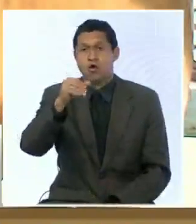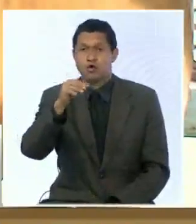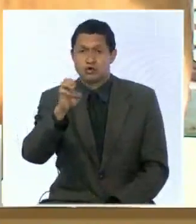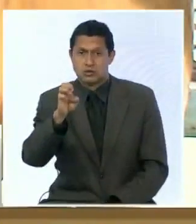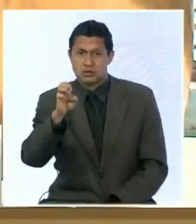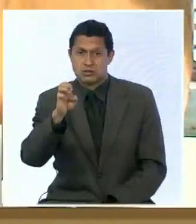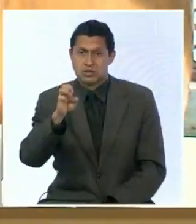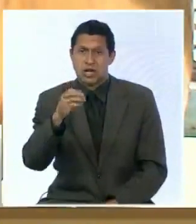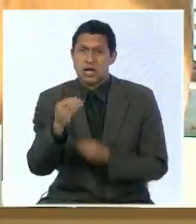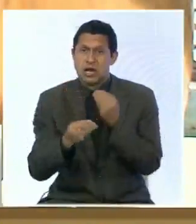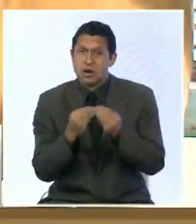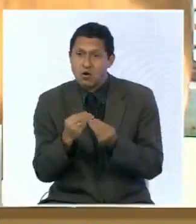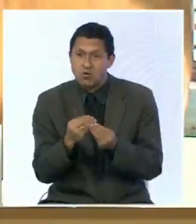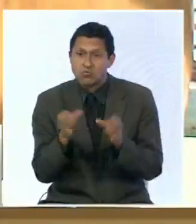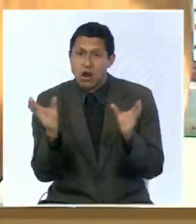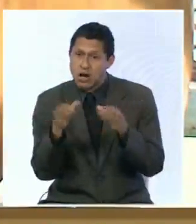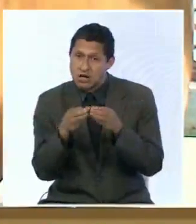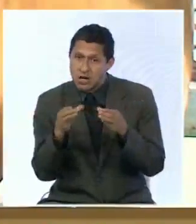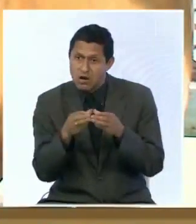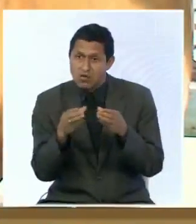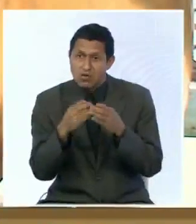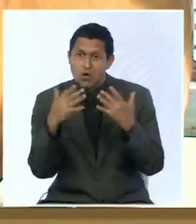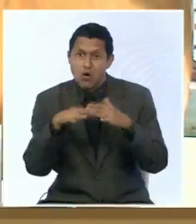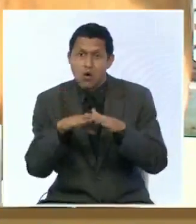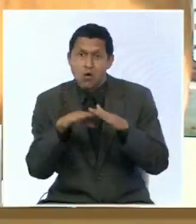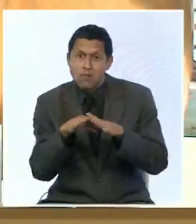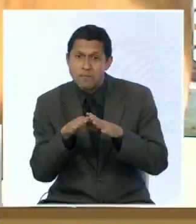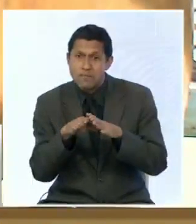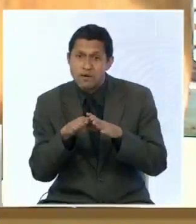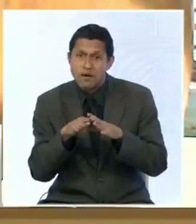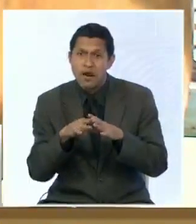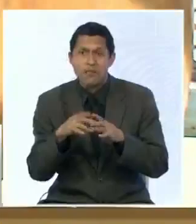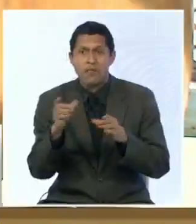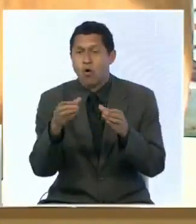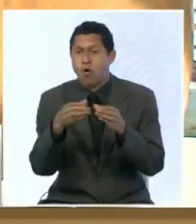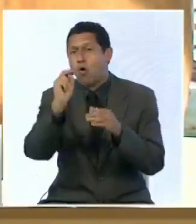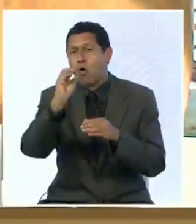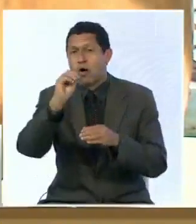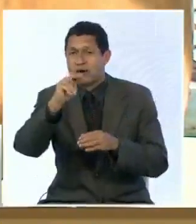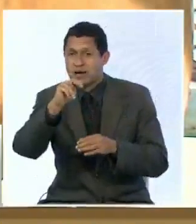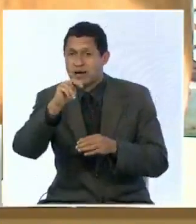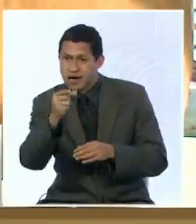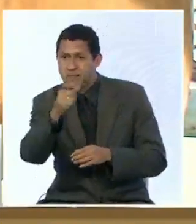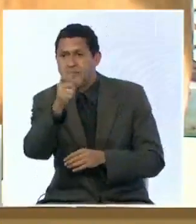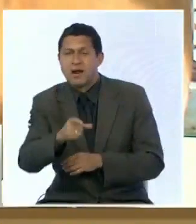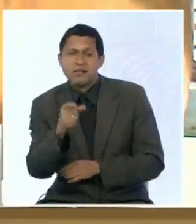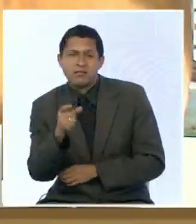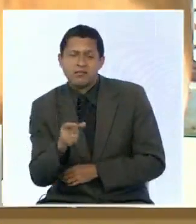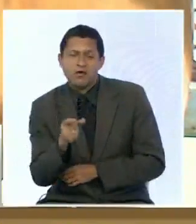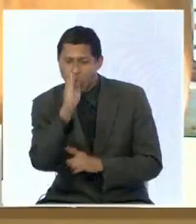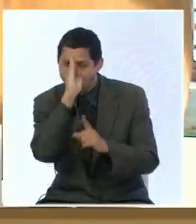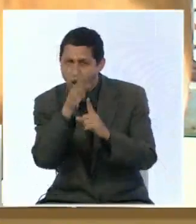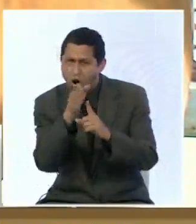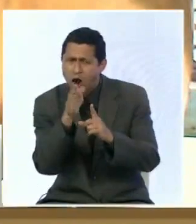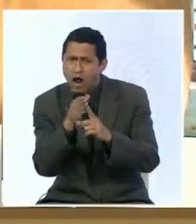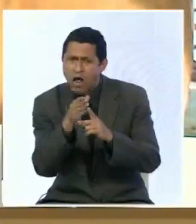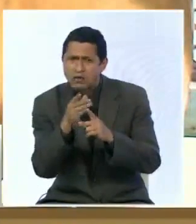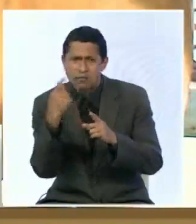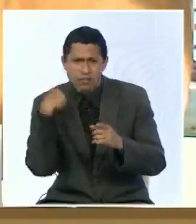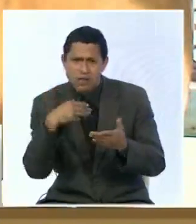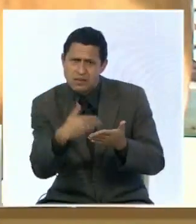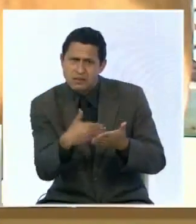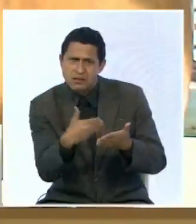Olivares realizó una reunión con miembros de organizaciones no gubernamentales y pacientes con el objetivo de escuchar